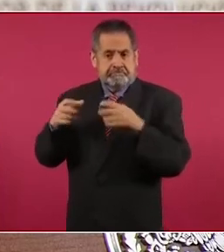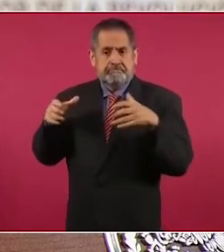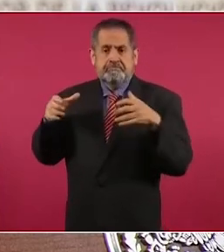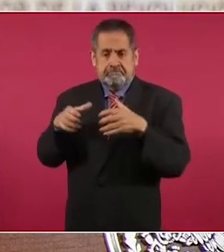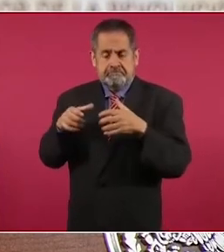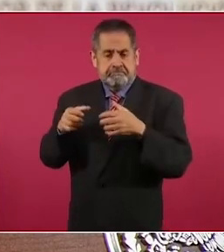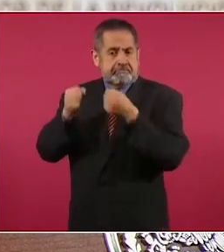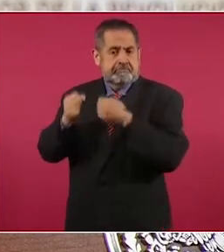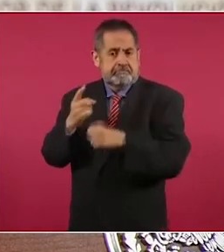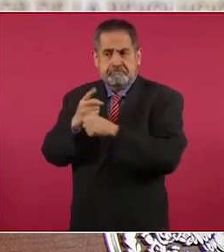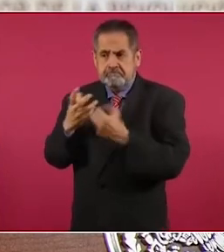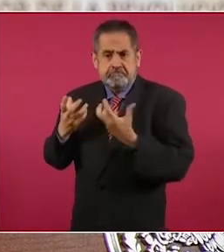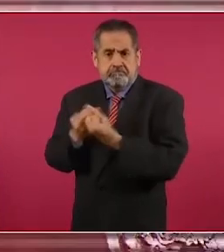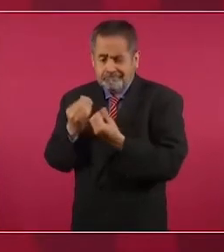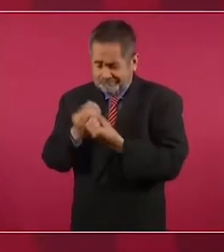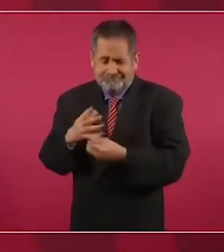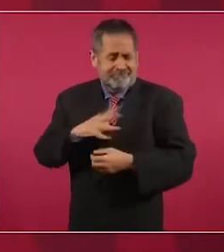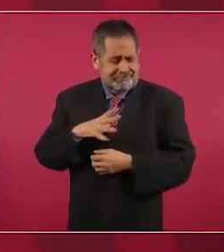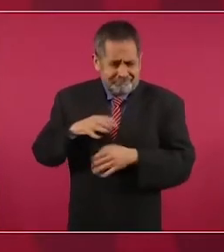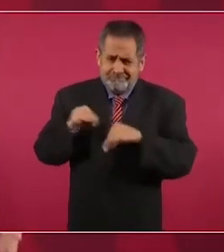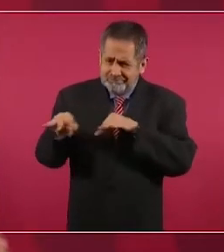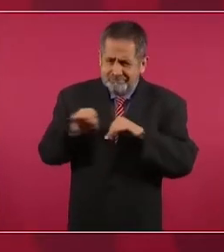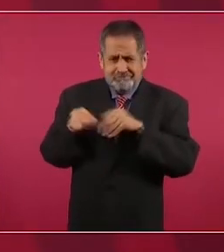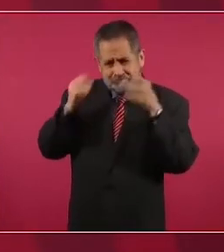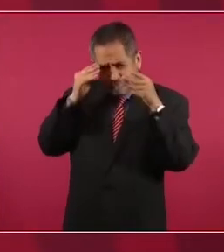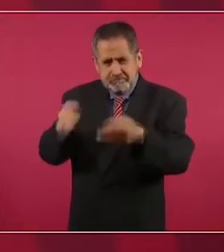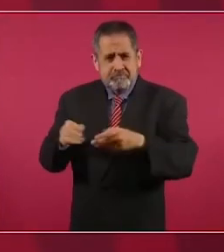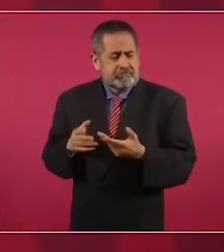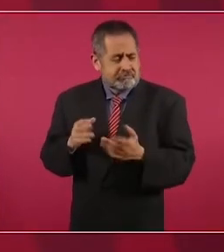reunión de seguridad